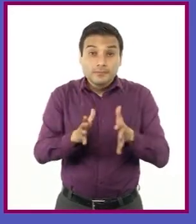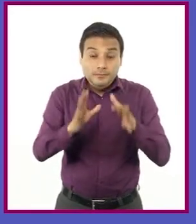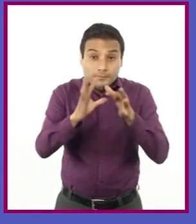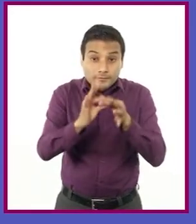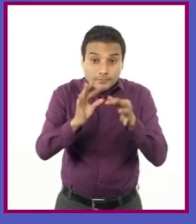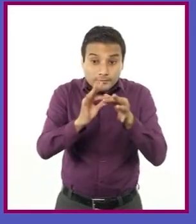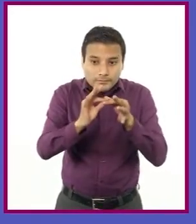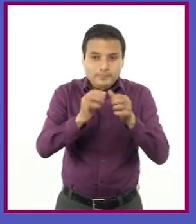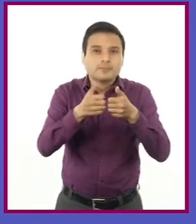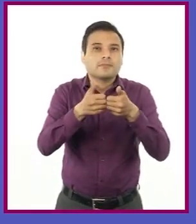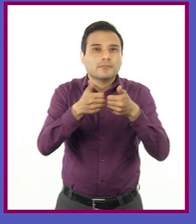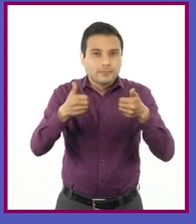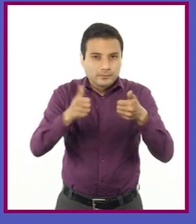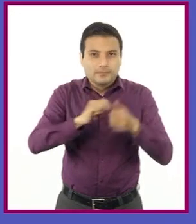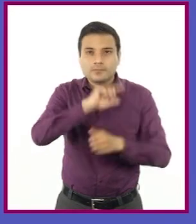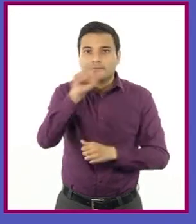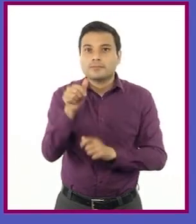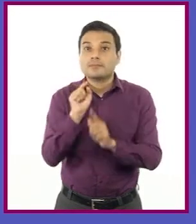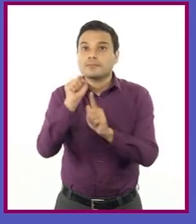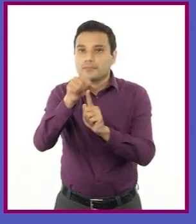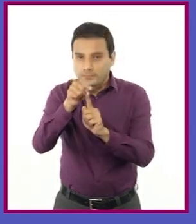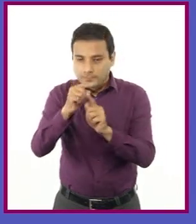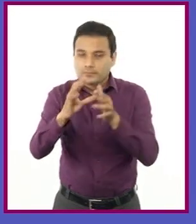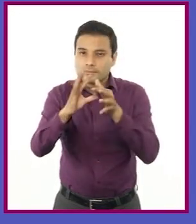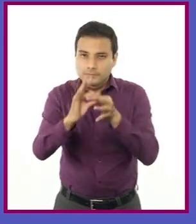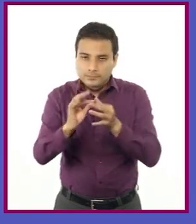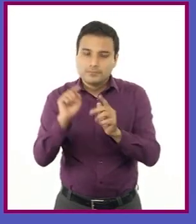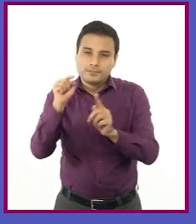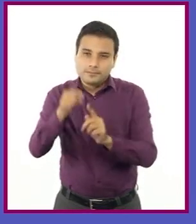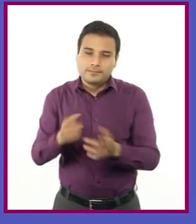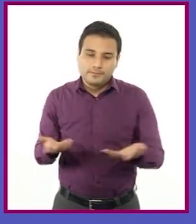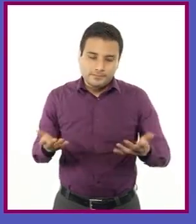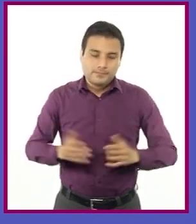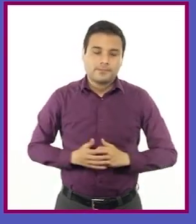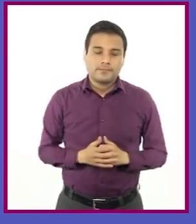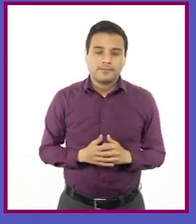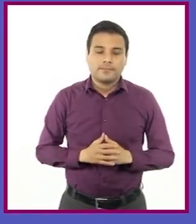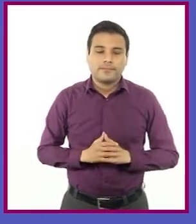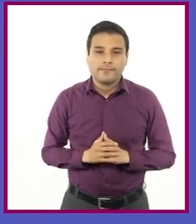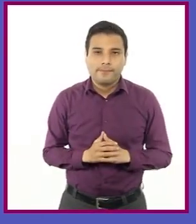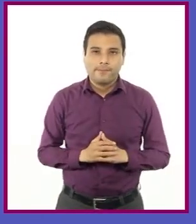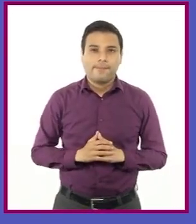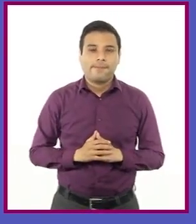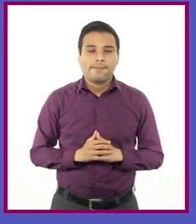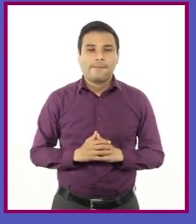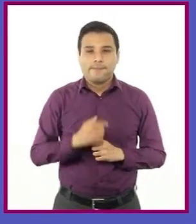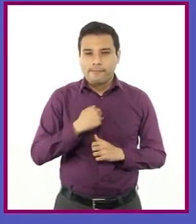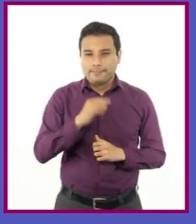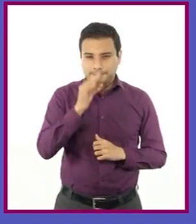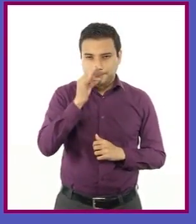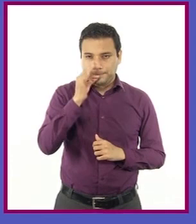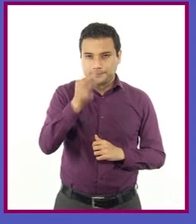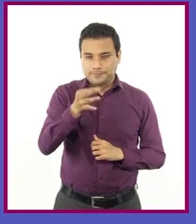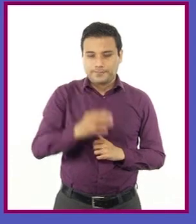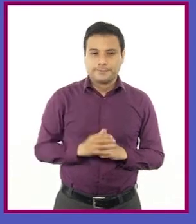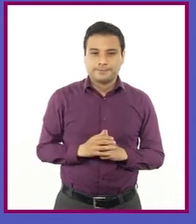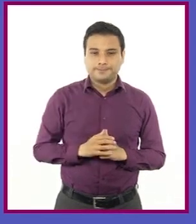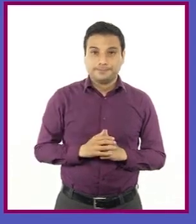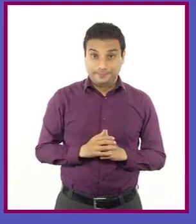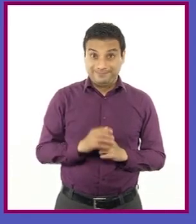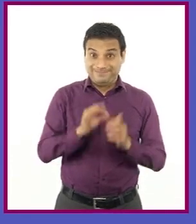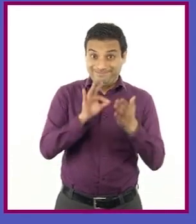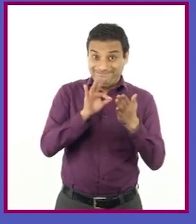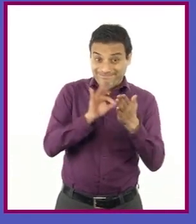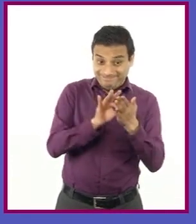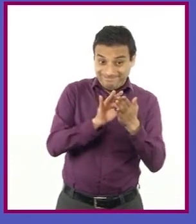interrogativo o exclamativo de un párrafo o de un texto. Cabe mencionar que la palabra que sigue al